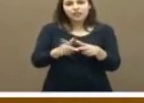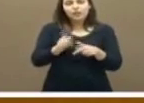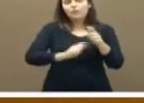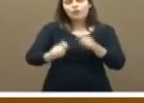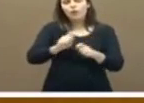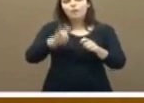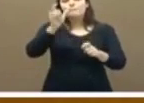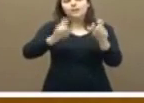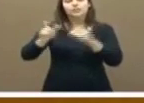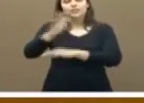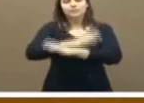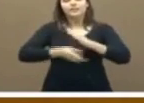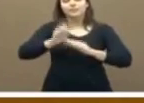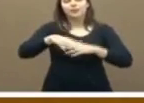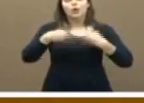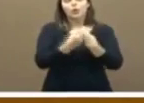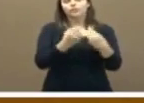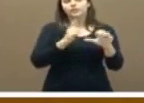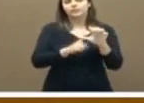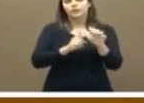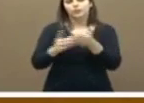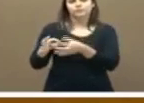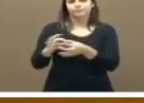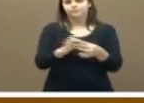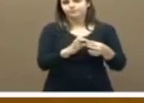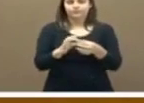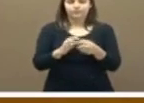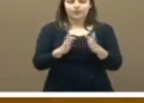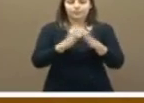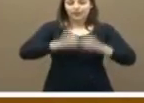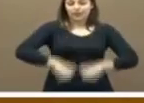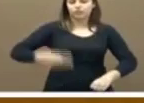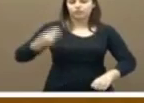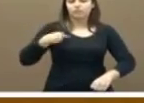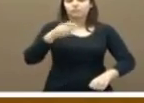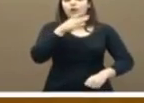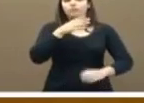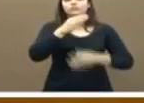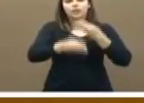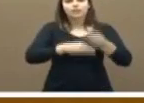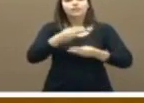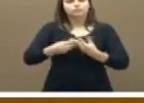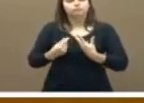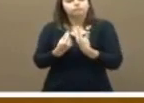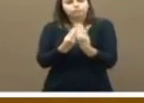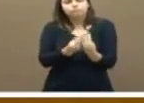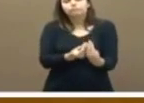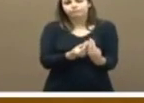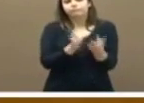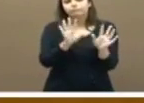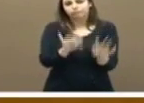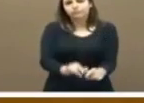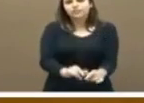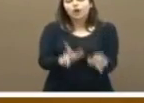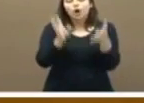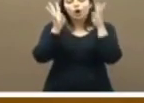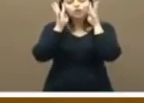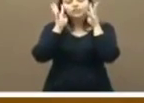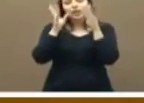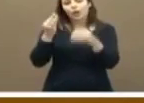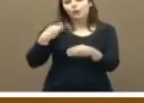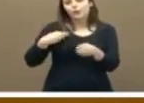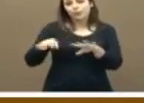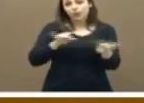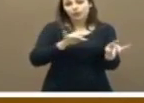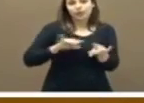discapacidad y la Junta de Extremadura. Y este pacto se ha realizado con ellos, con ese Consejo Regional